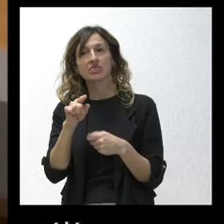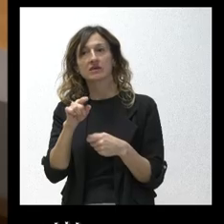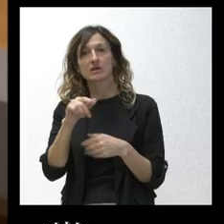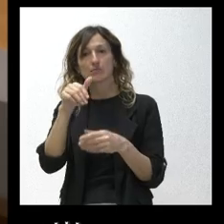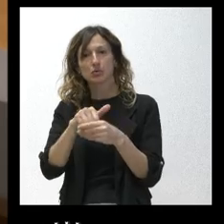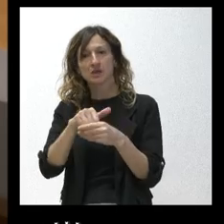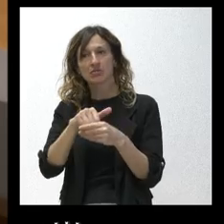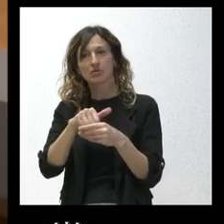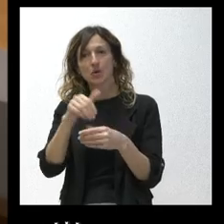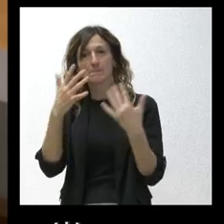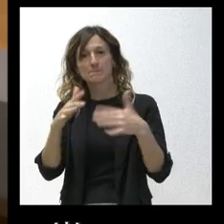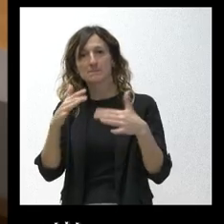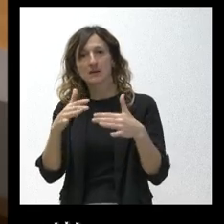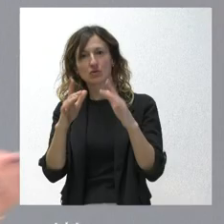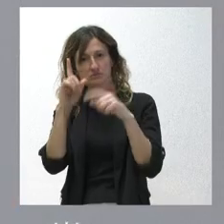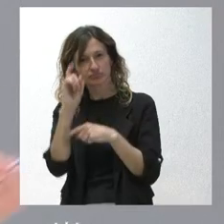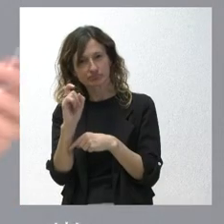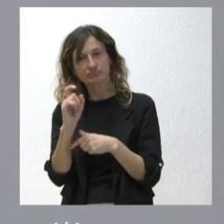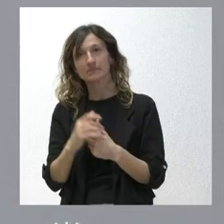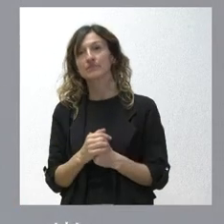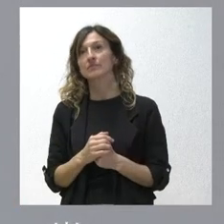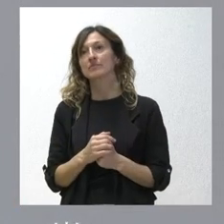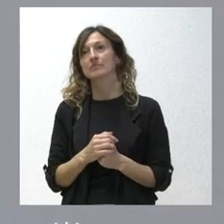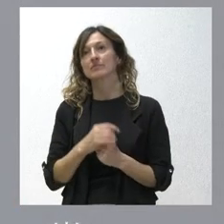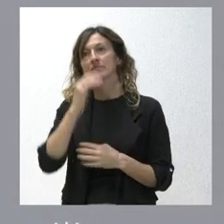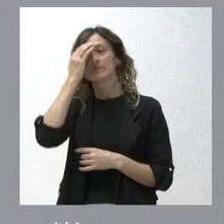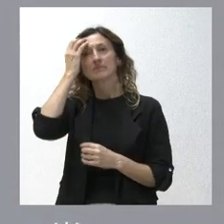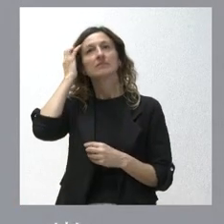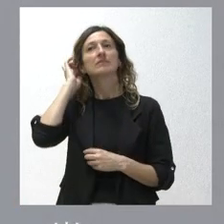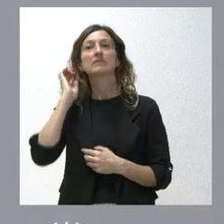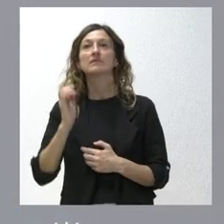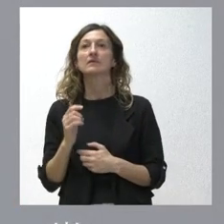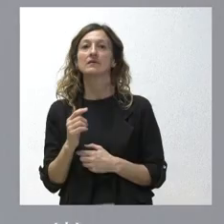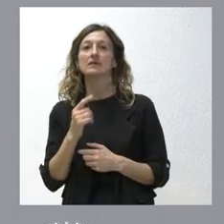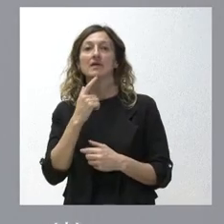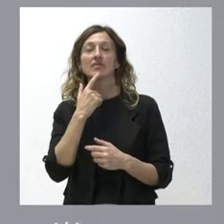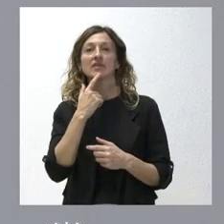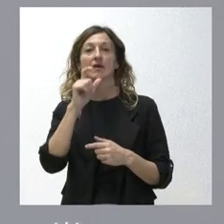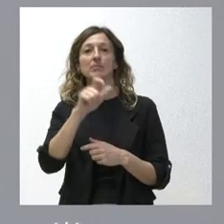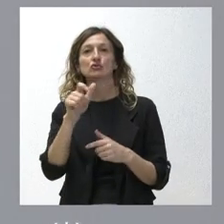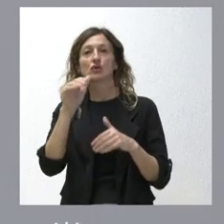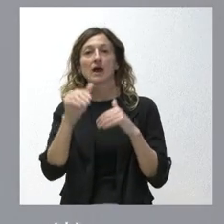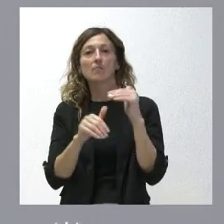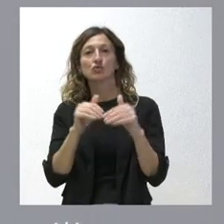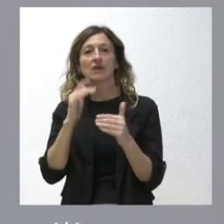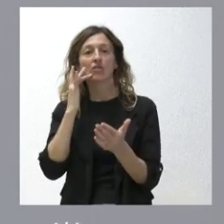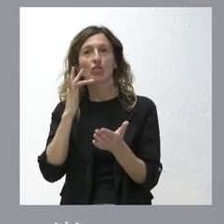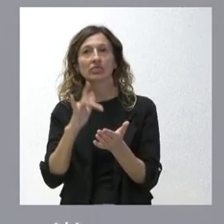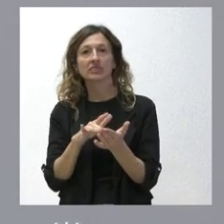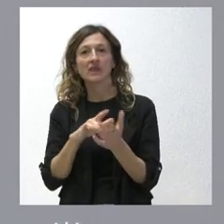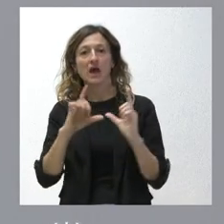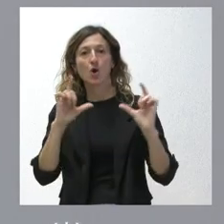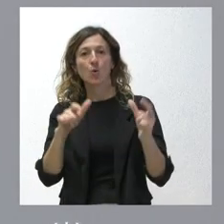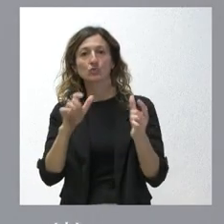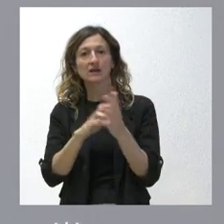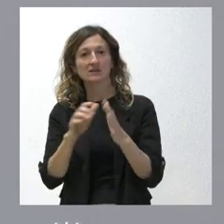votación para el miércoles de ese acuerdo yo creo que quien ha puesto la votación y el día no es la Junta de